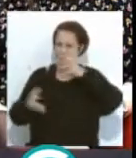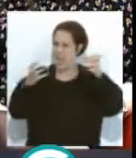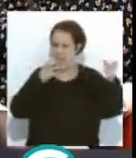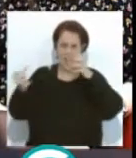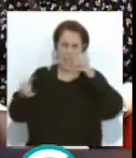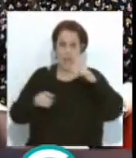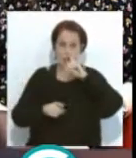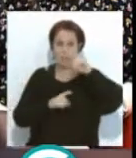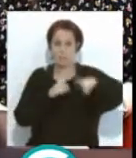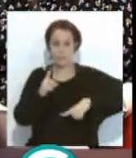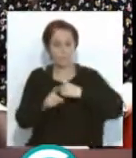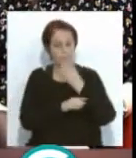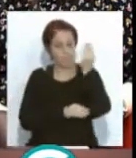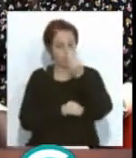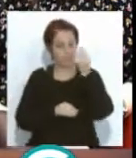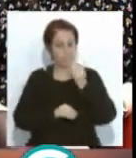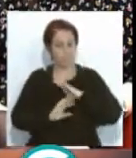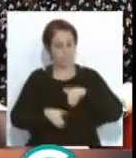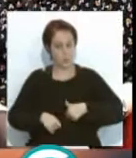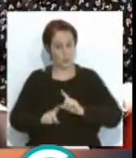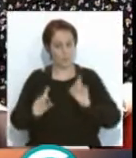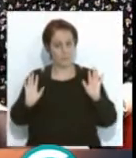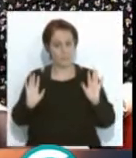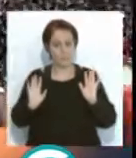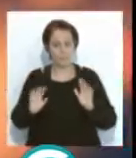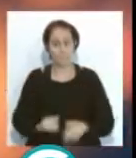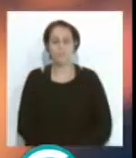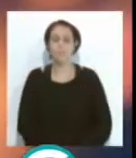año siguiente, ya por lo que sea, se lo pensaba y no volvía. Luis.